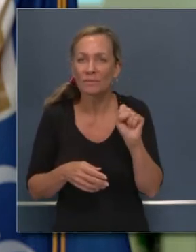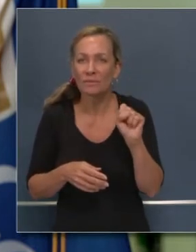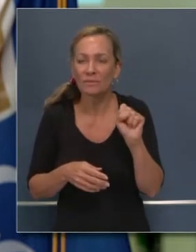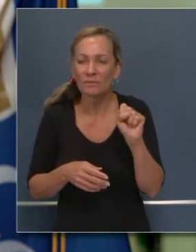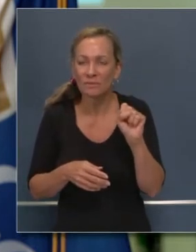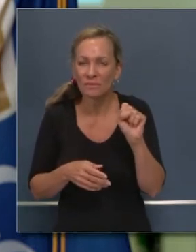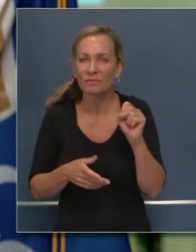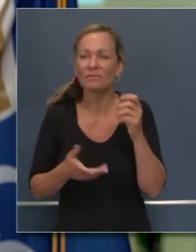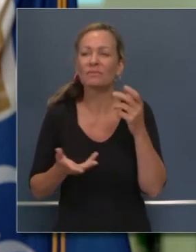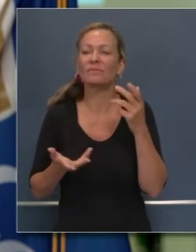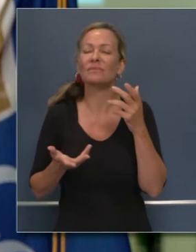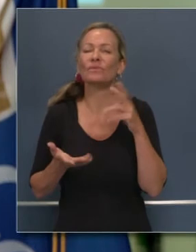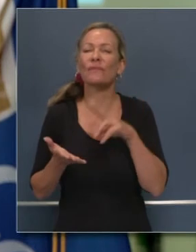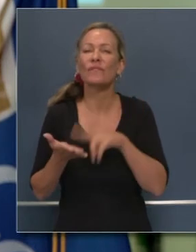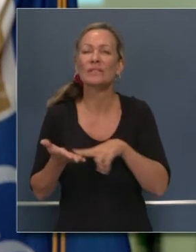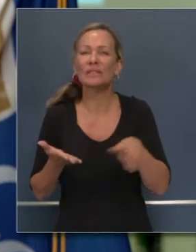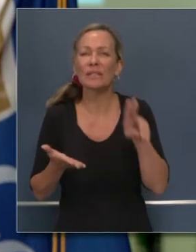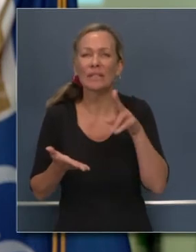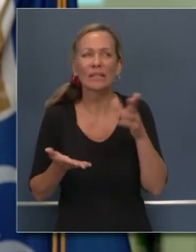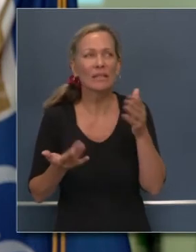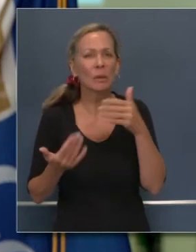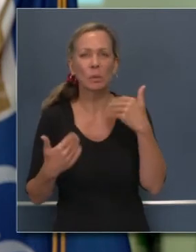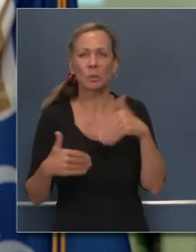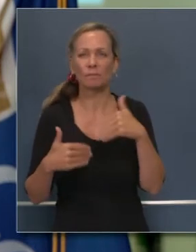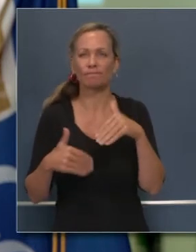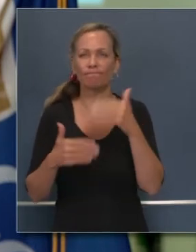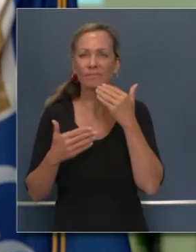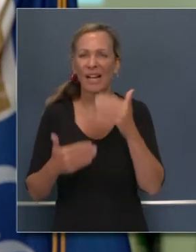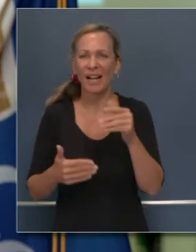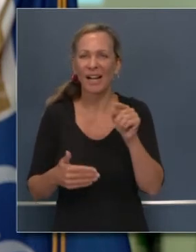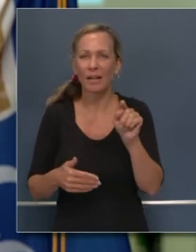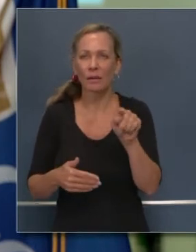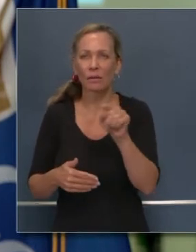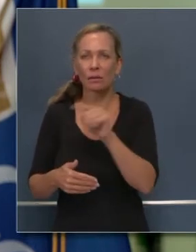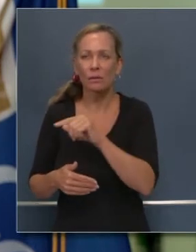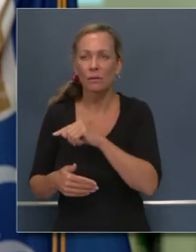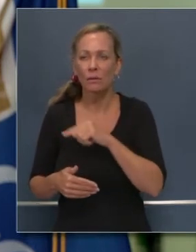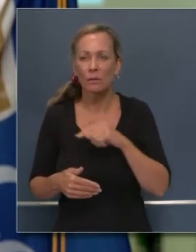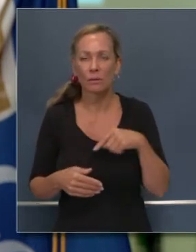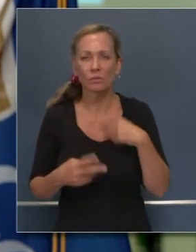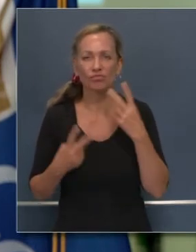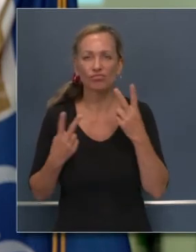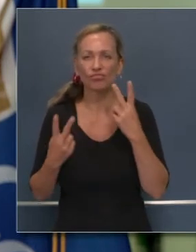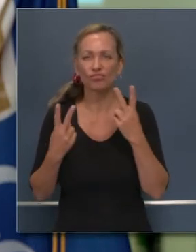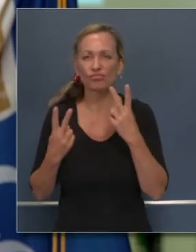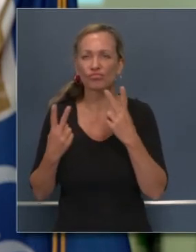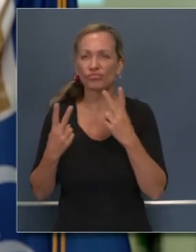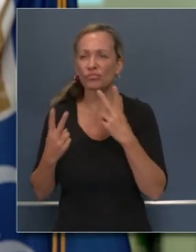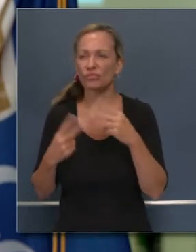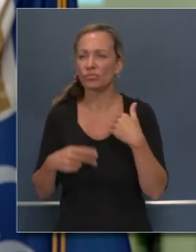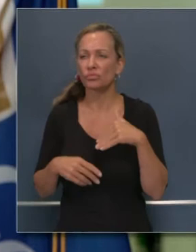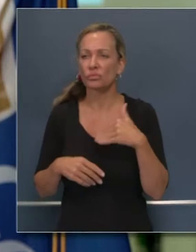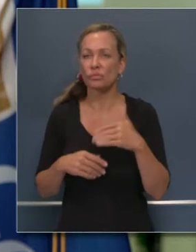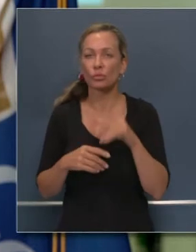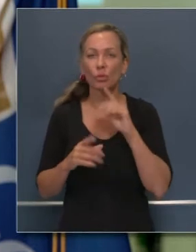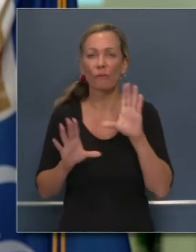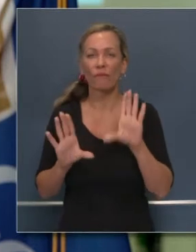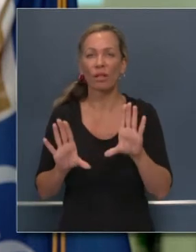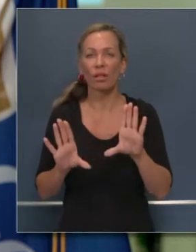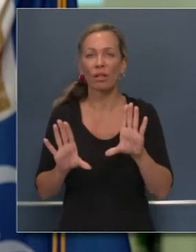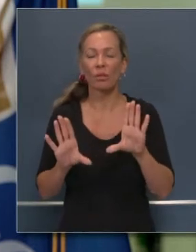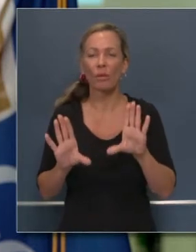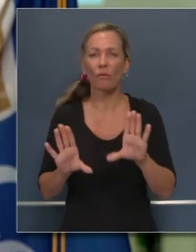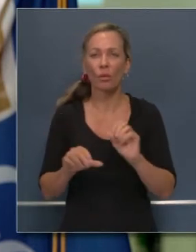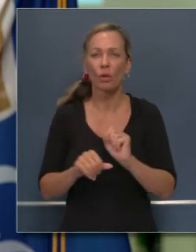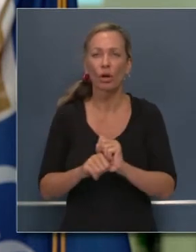estado, el sistema CSU, el sistema de UC, Universidad de California. Todos han ofrecido su ayuda a toda la gente y están haciendo un trabajo